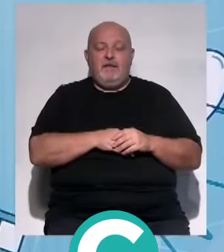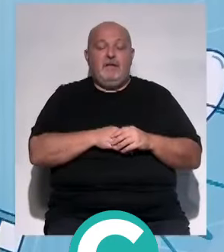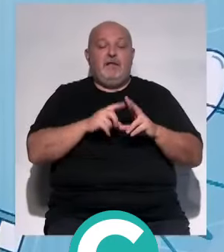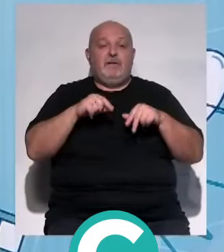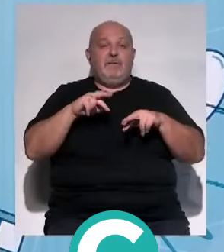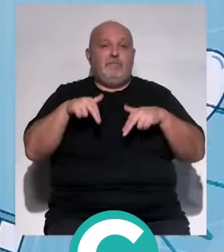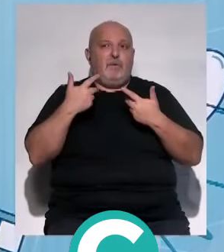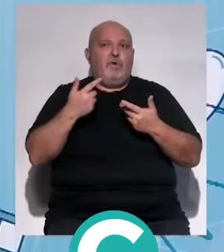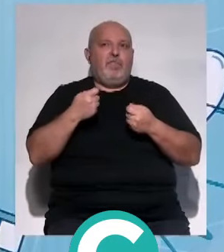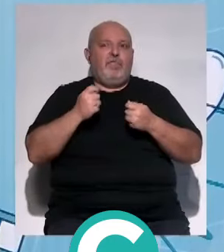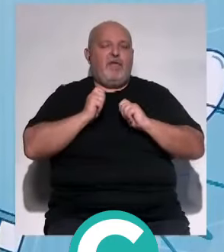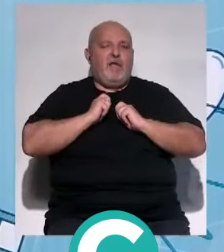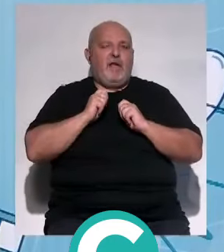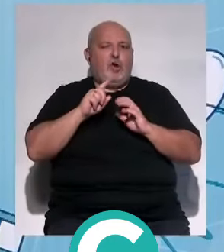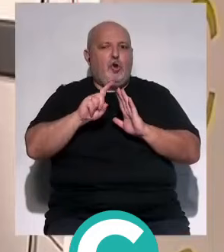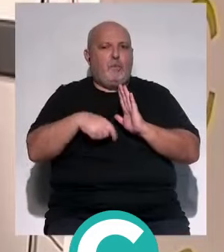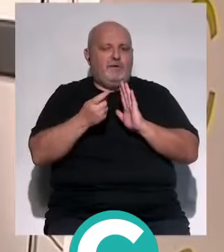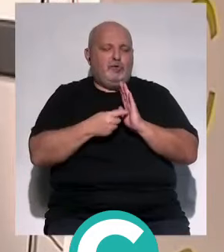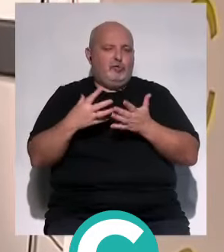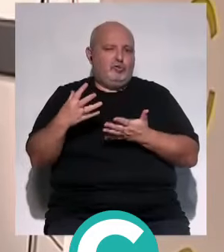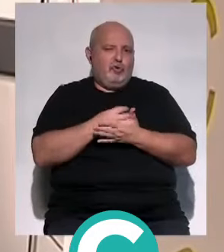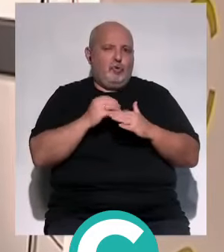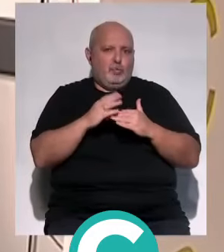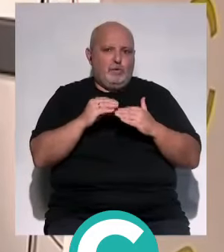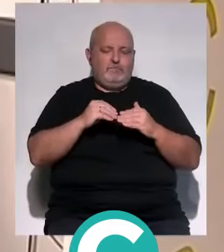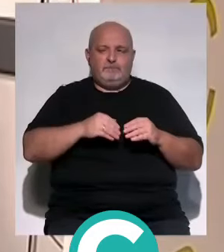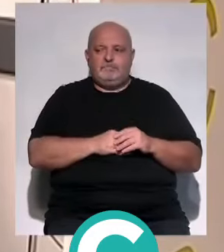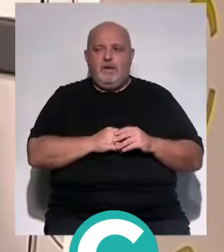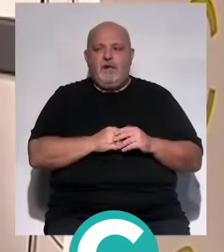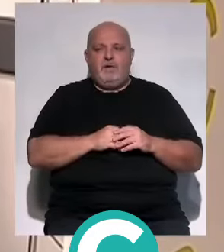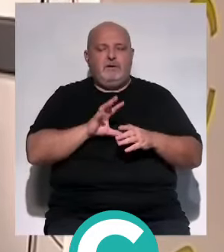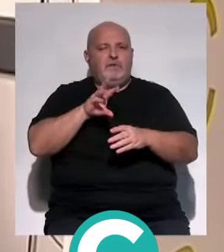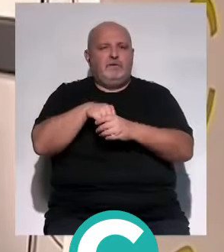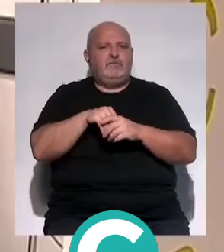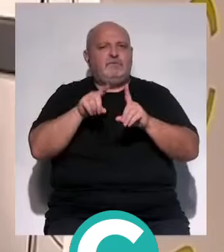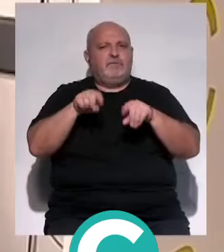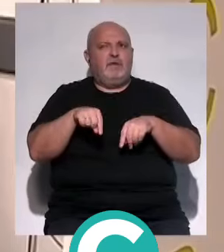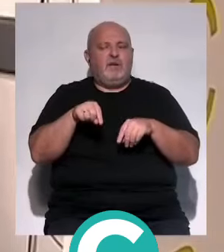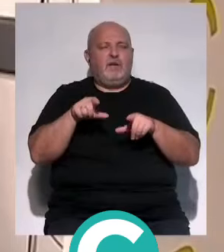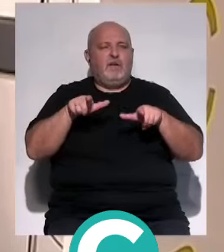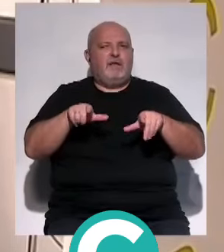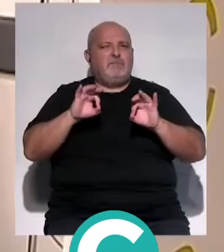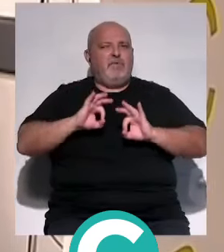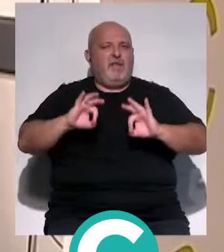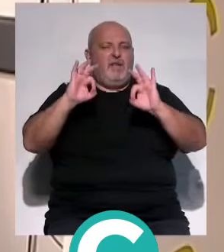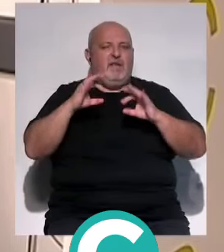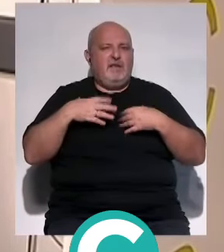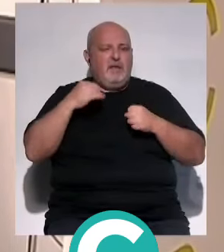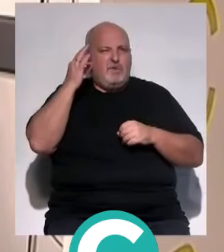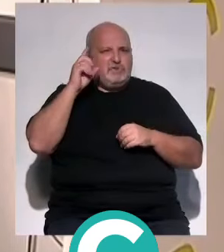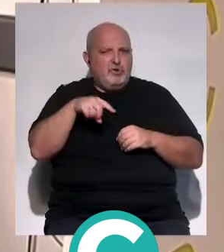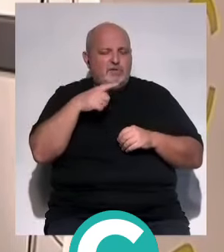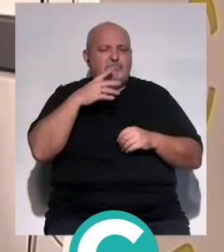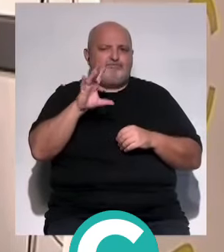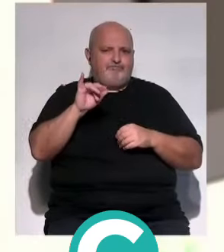permite dar un servicio completo a todos nuestros pacientes. Incluye además una unidad específica para la salud de la mujer, ¿no?